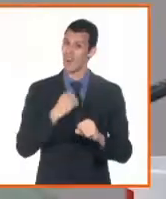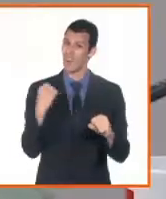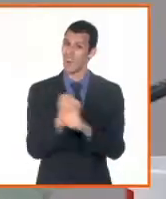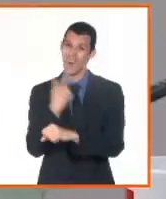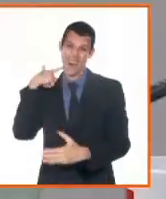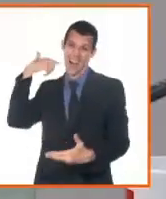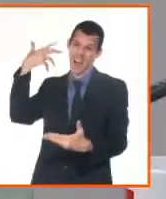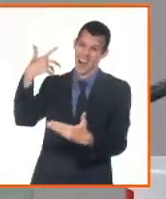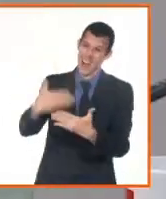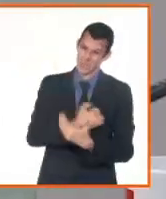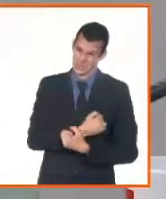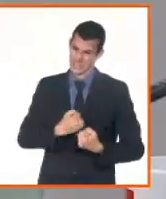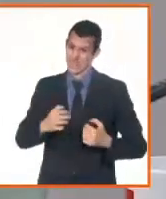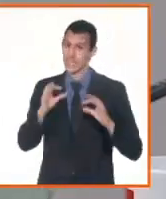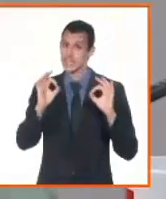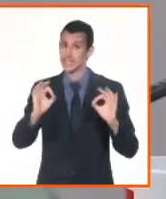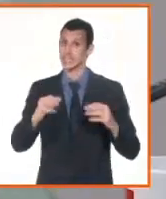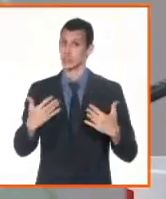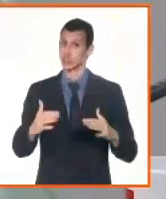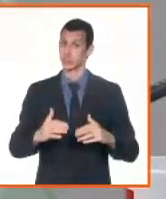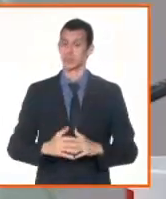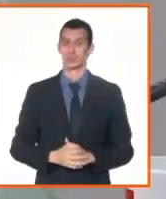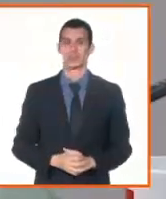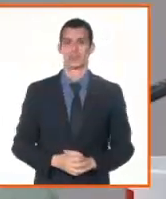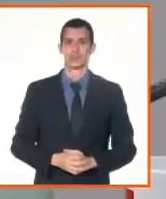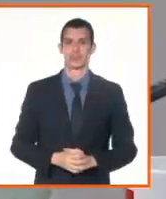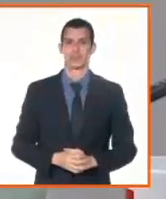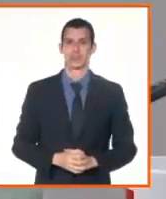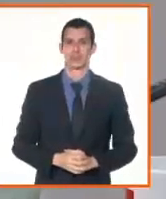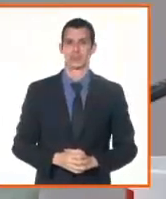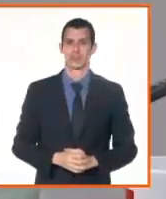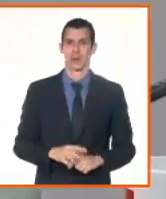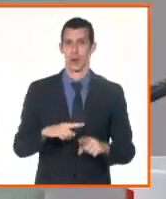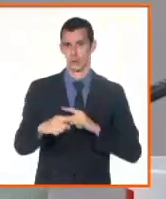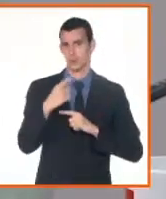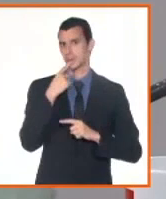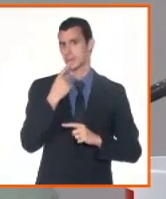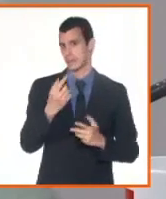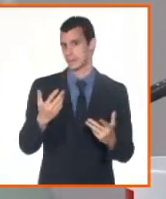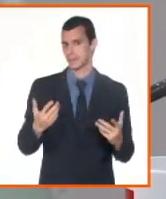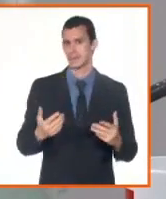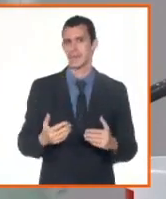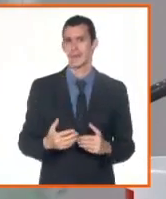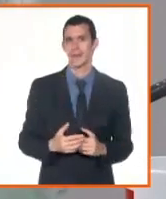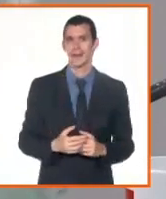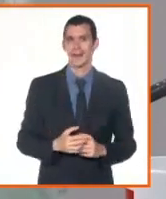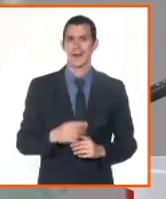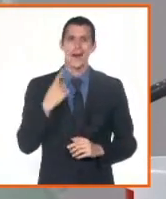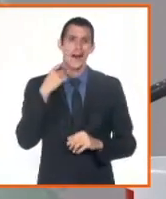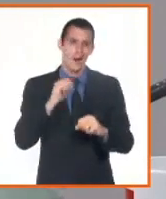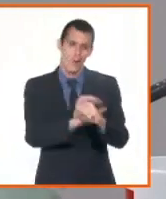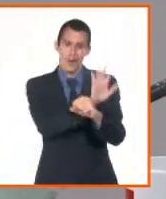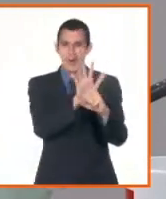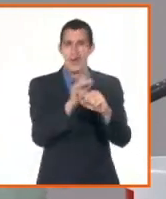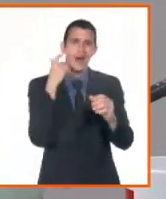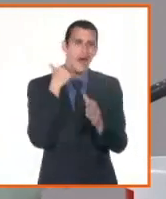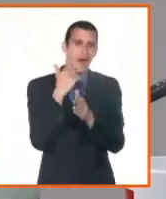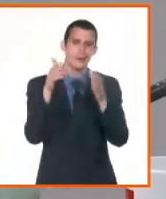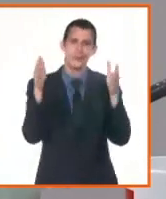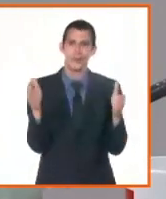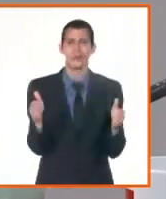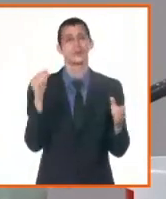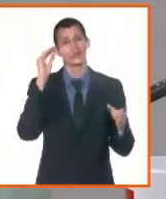incluso en los años de la pandemia se hizo un gran esfuerzo, un enorme esfuerzo para poder